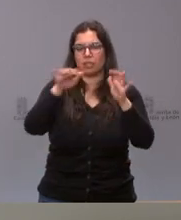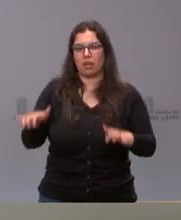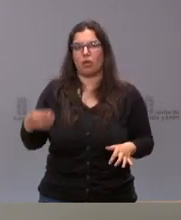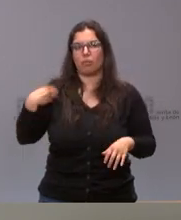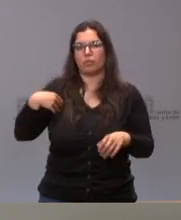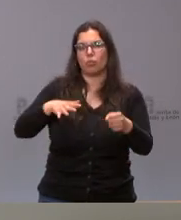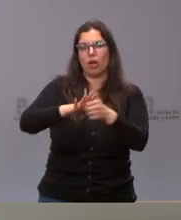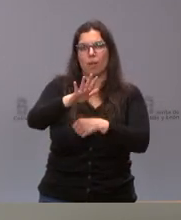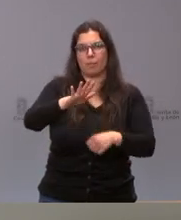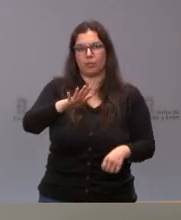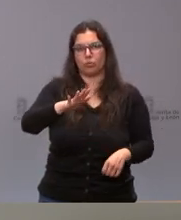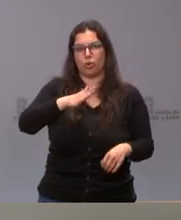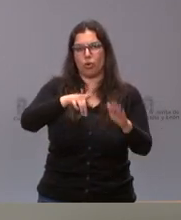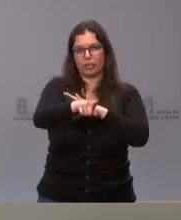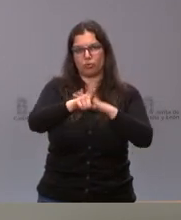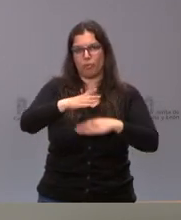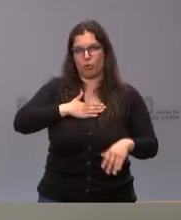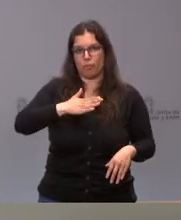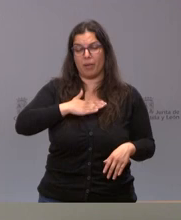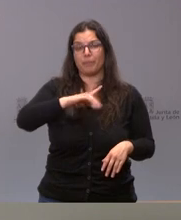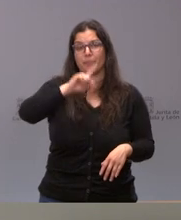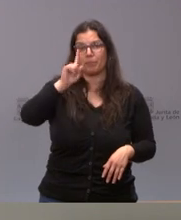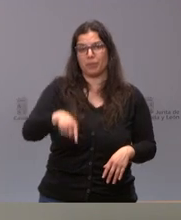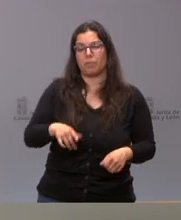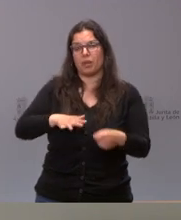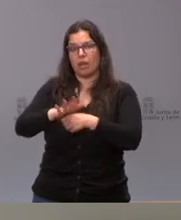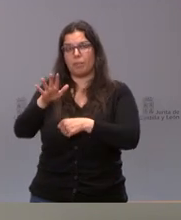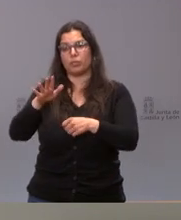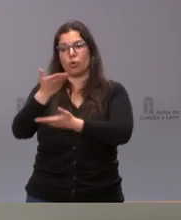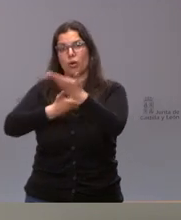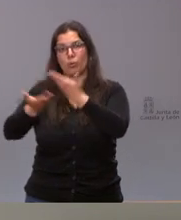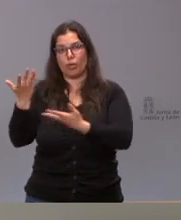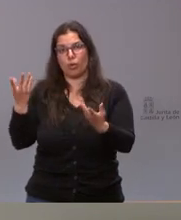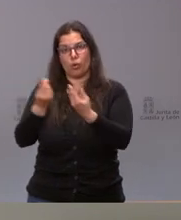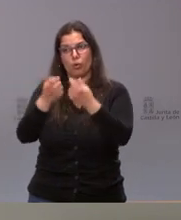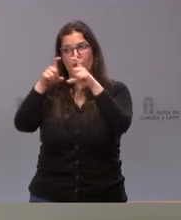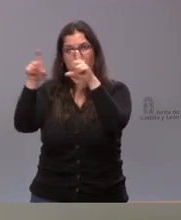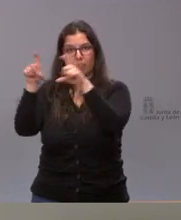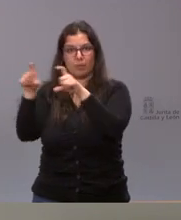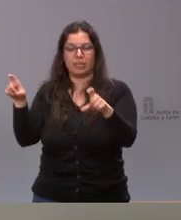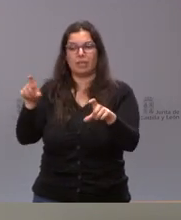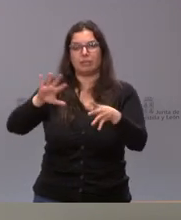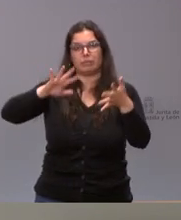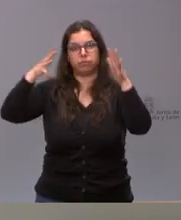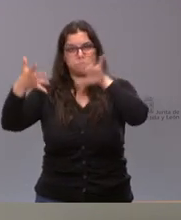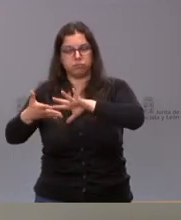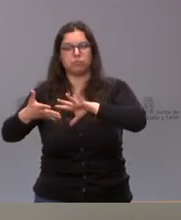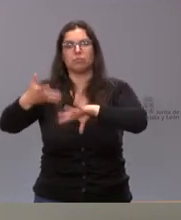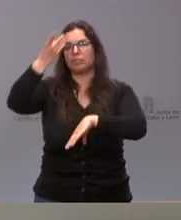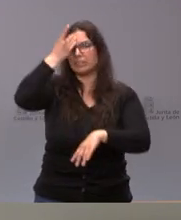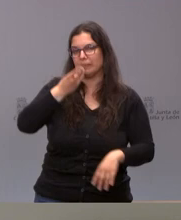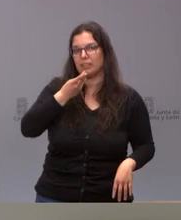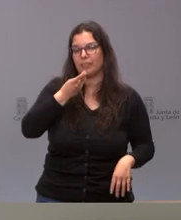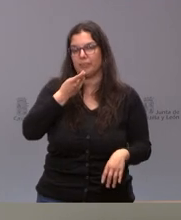del ámbito de la gestión autonómica y también dentro del ámbito de la colaboración que podamos tener en los procesos de digitalización empresarial.